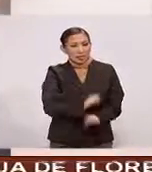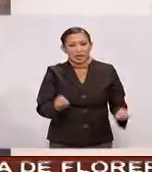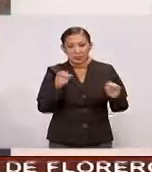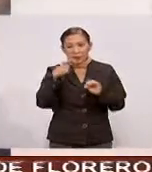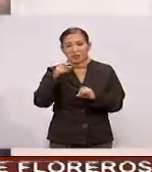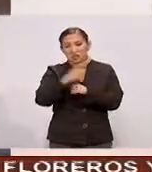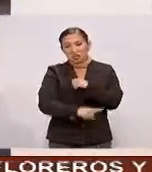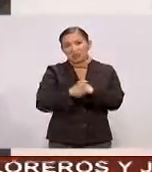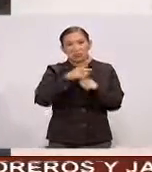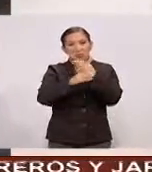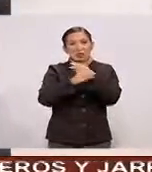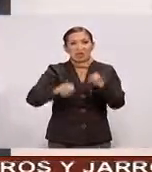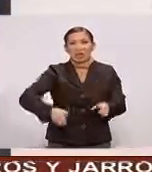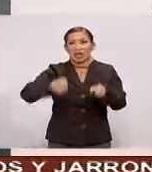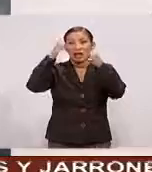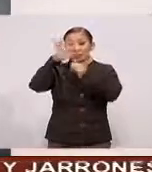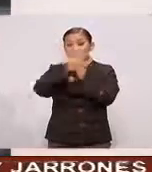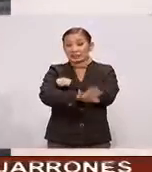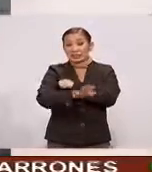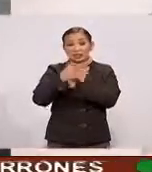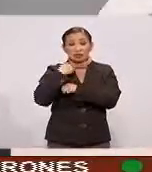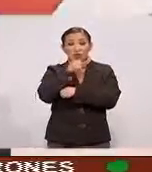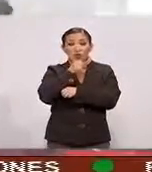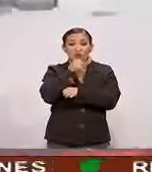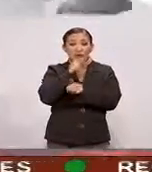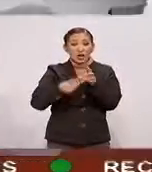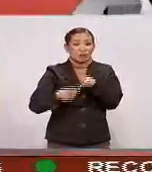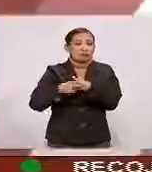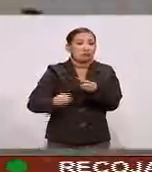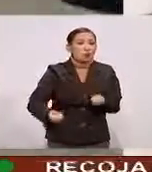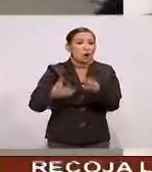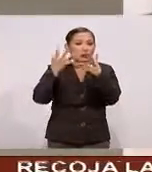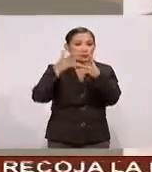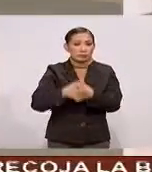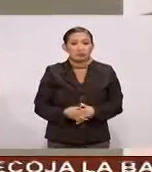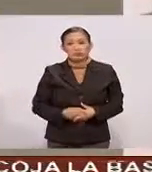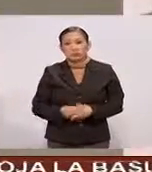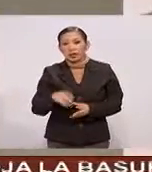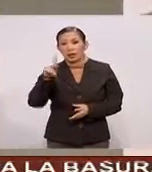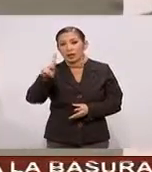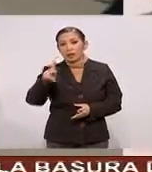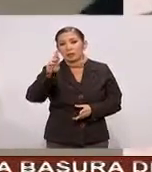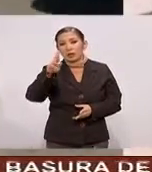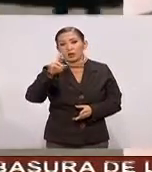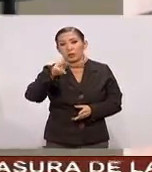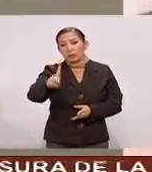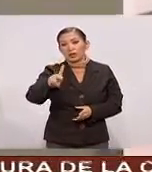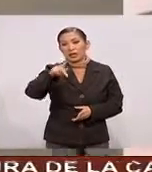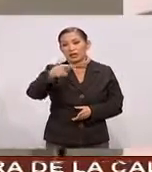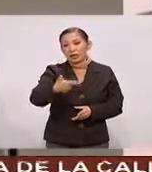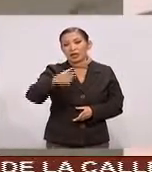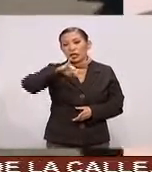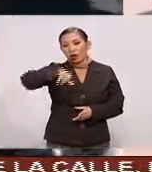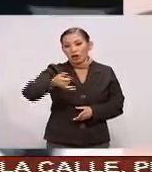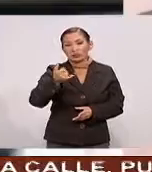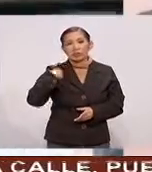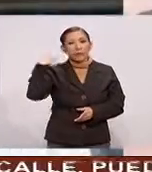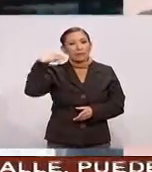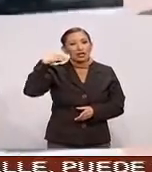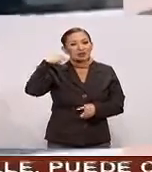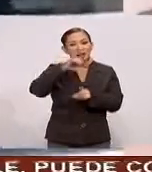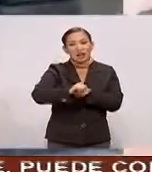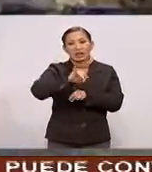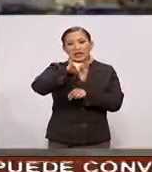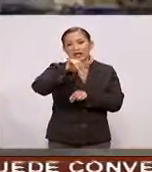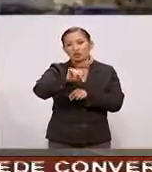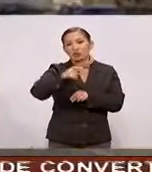Aunque sí daños materiales Aún sin cuantificar La Procuraduría General De Justicia De Michoacán Detuvo a Jesús